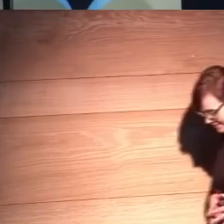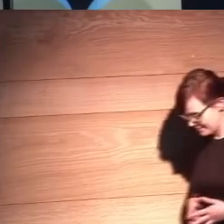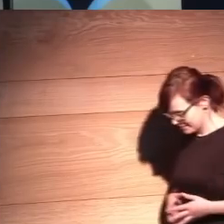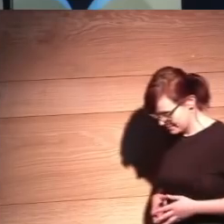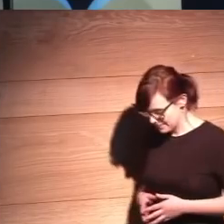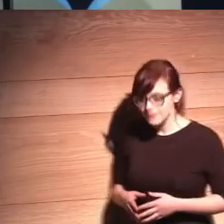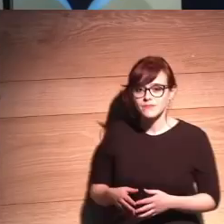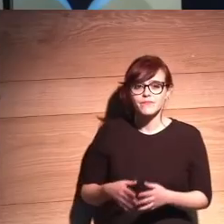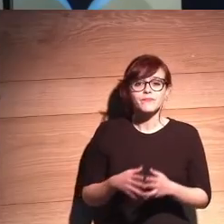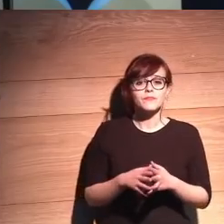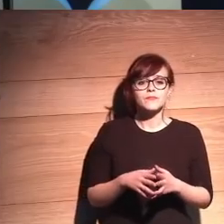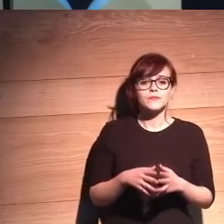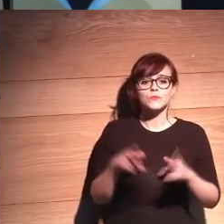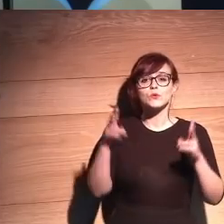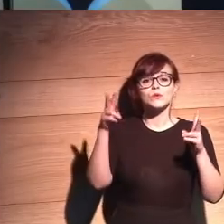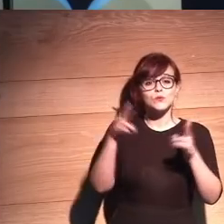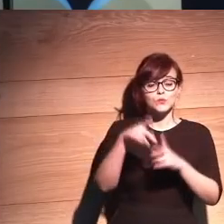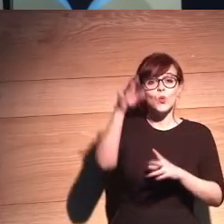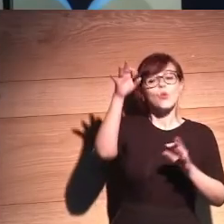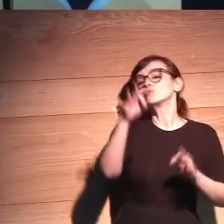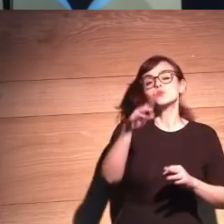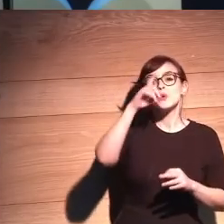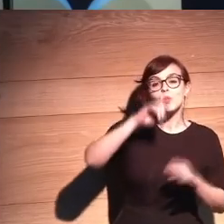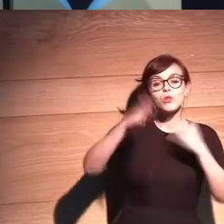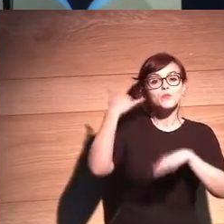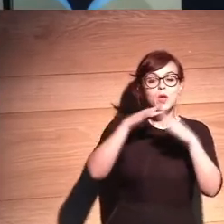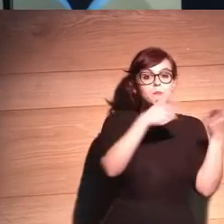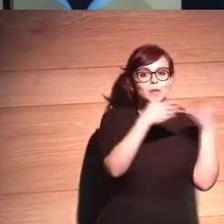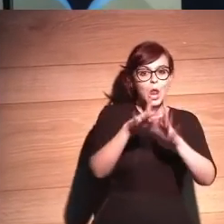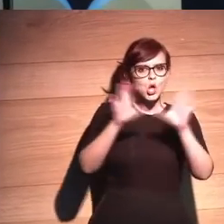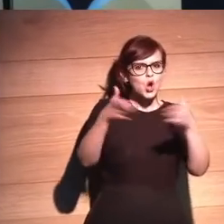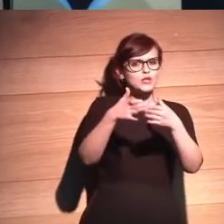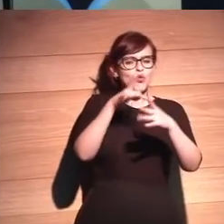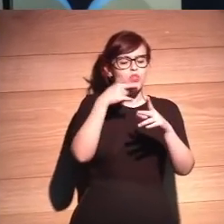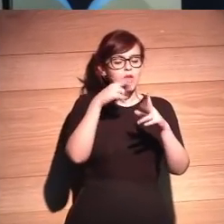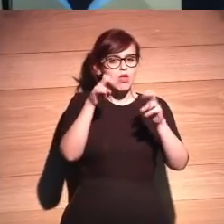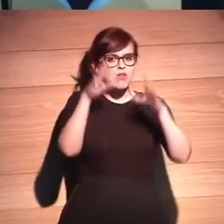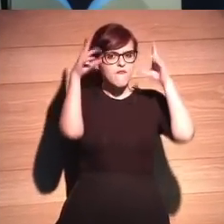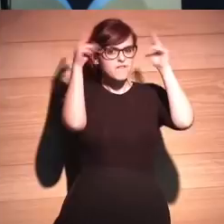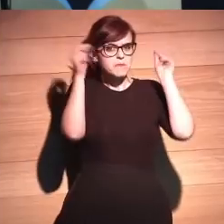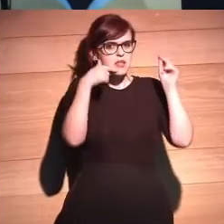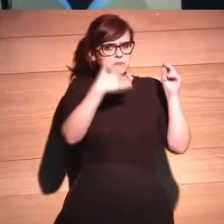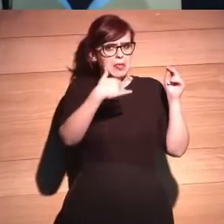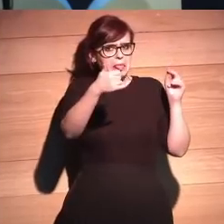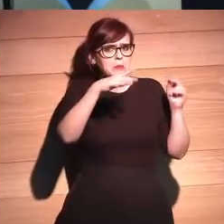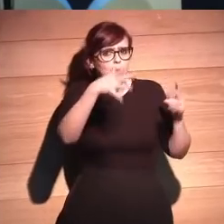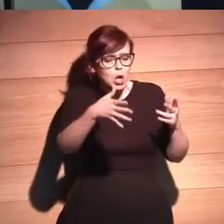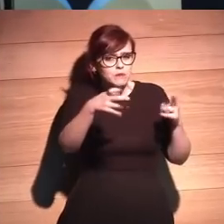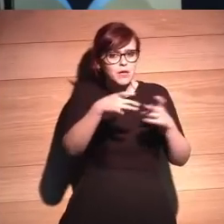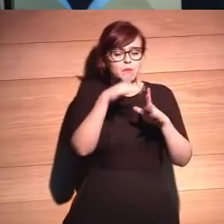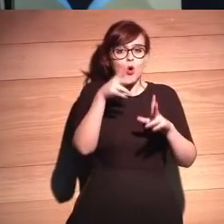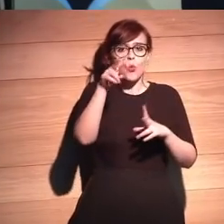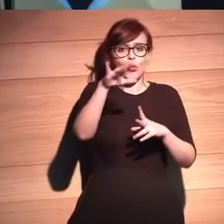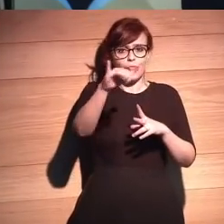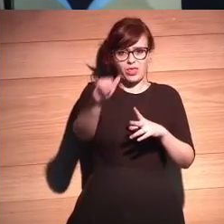vez me invitó el congreso de enfermeras que cuando recibí la invitación digo ¿y por qué me invitan a mí? y eran enfermeras de